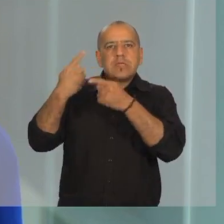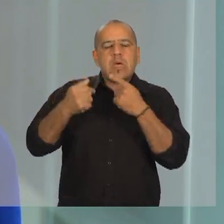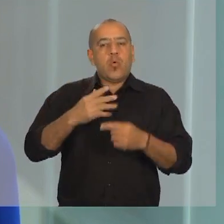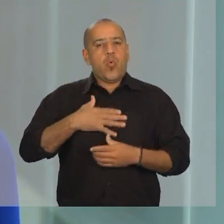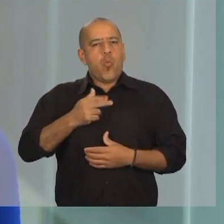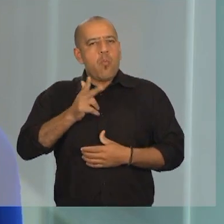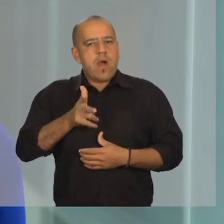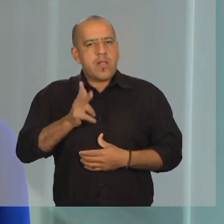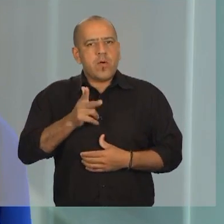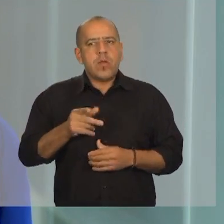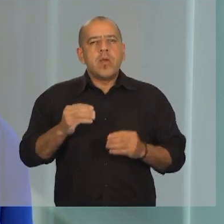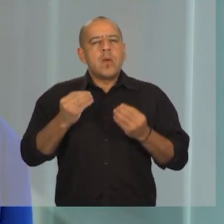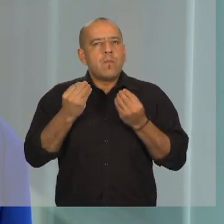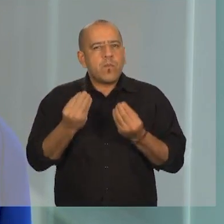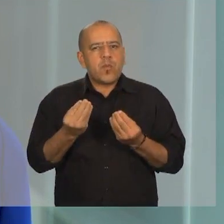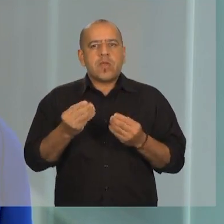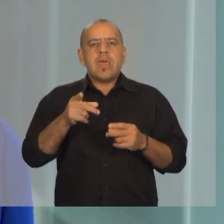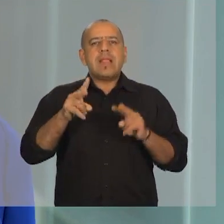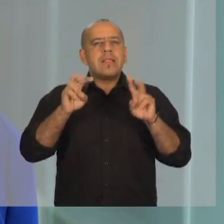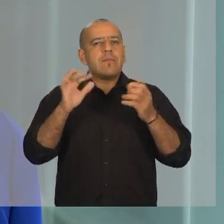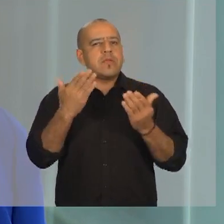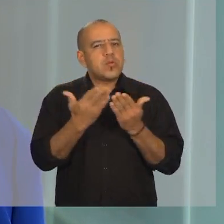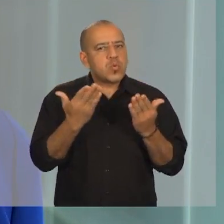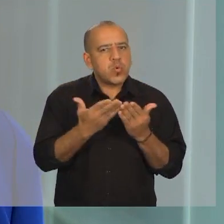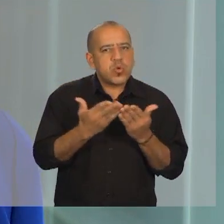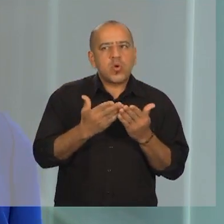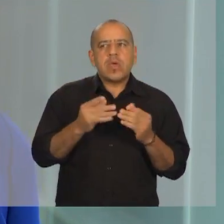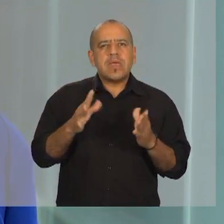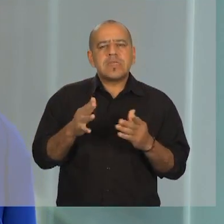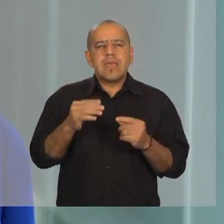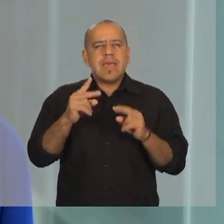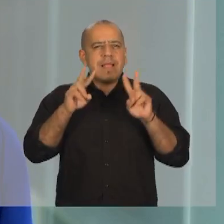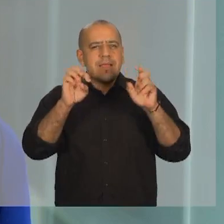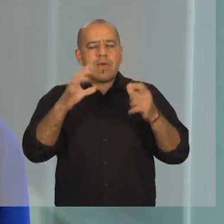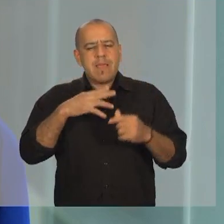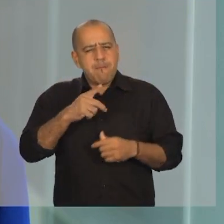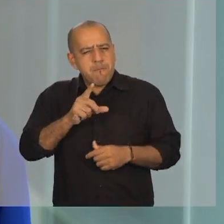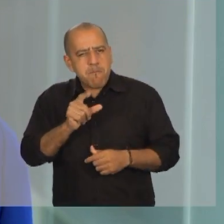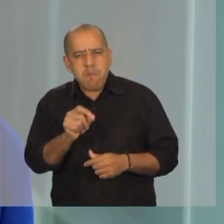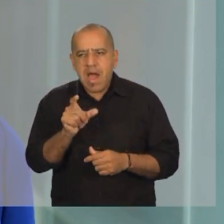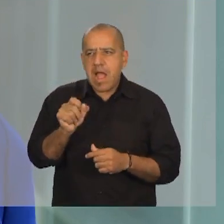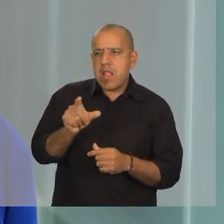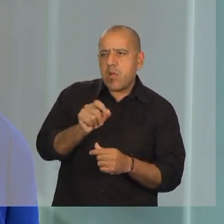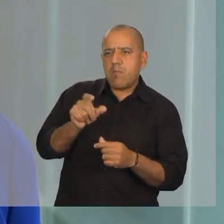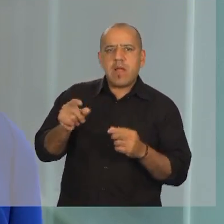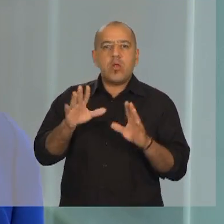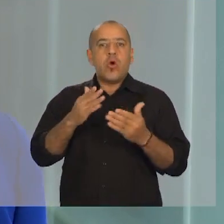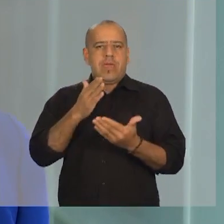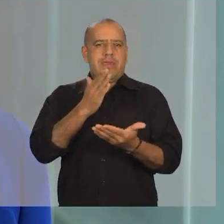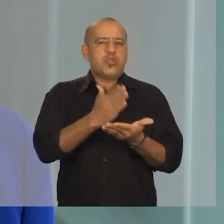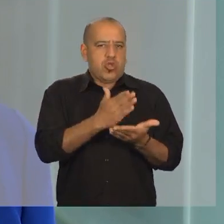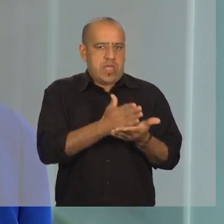significado singular cuando la materia de estudio son los extremos de la maldad y los de la bondad y